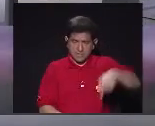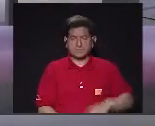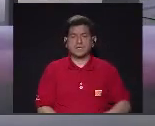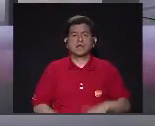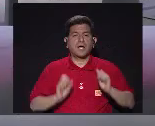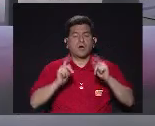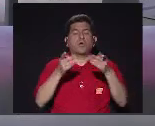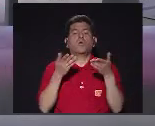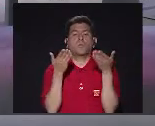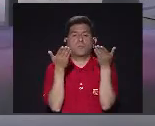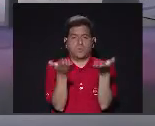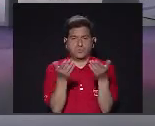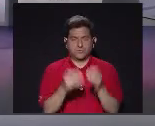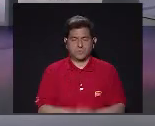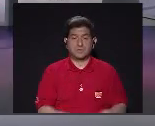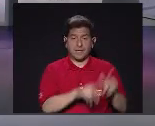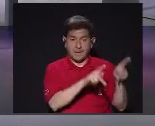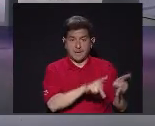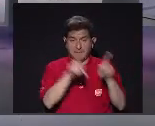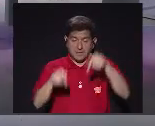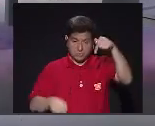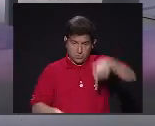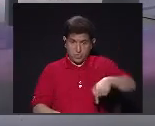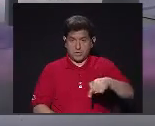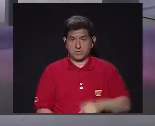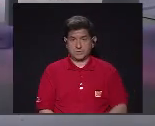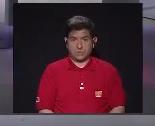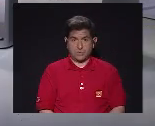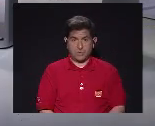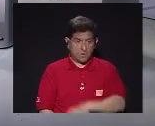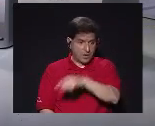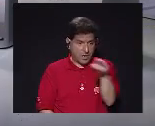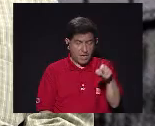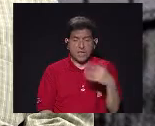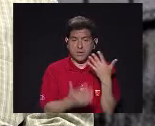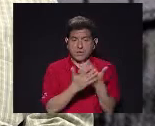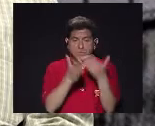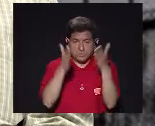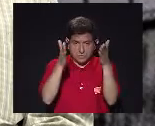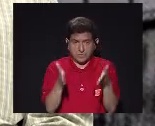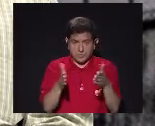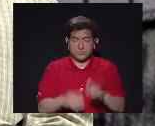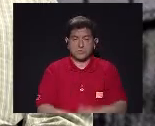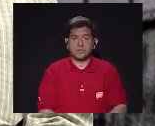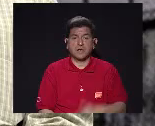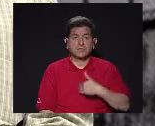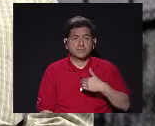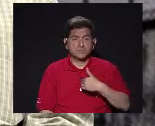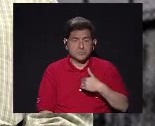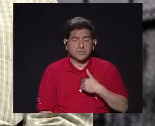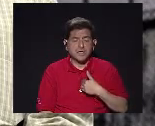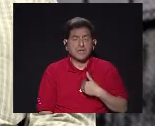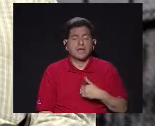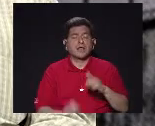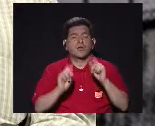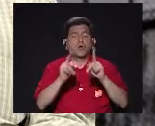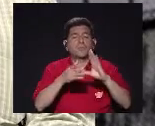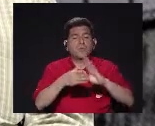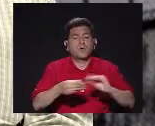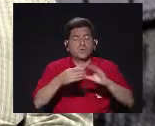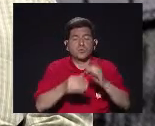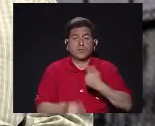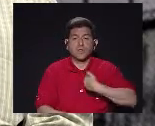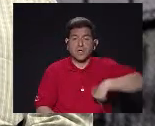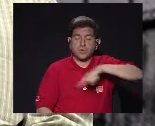dado Una oportunidad Para que las personas Que hoy se encuentran En la cárcel En la prisión Tenga el chance De contarle a los demás Miren